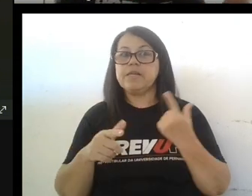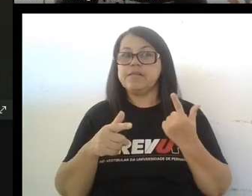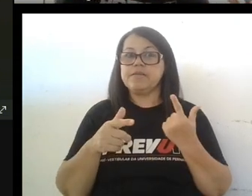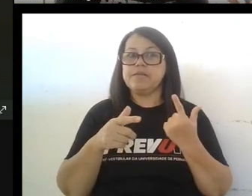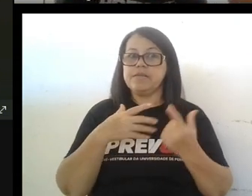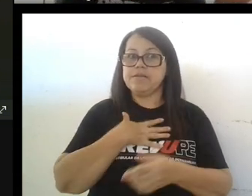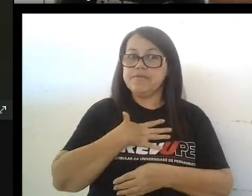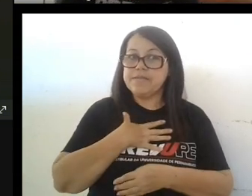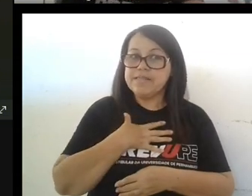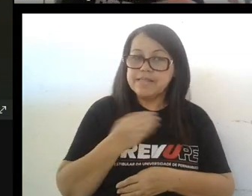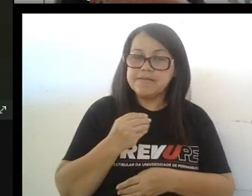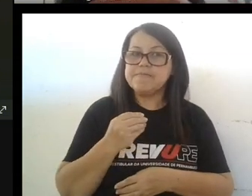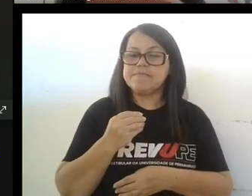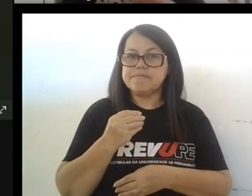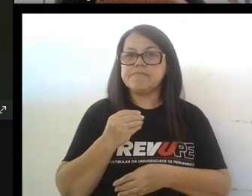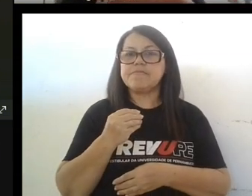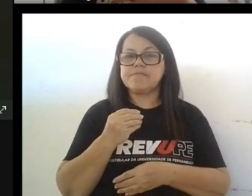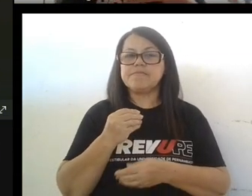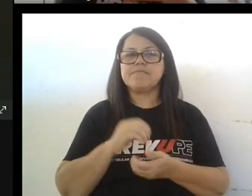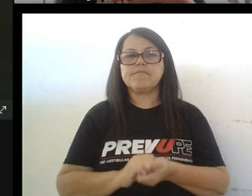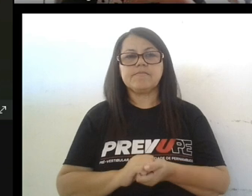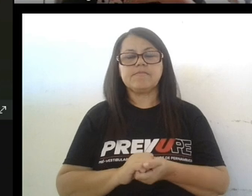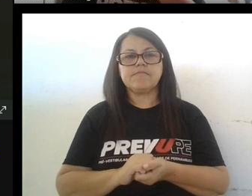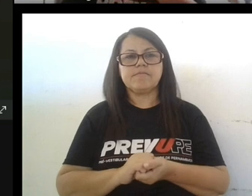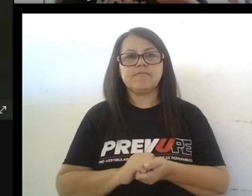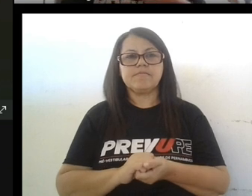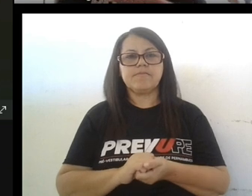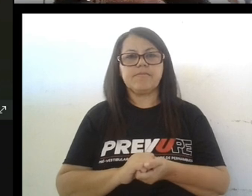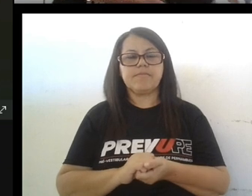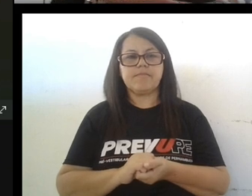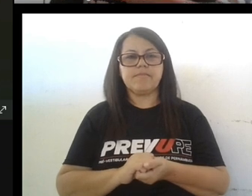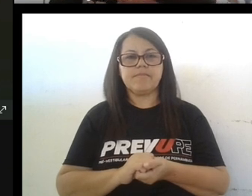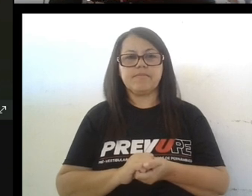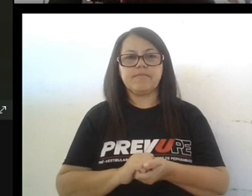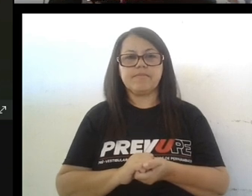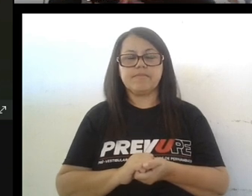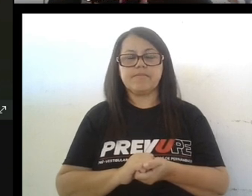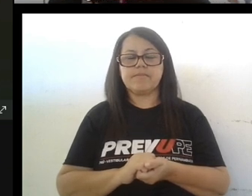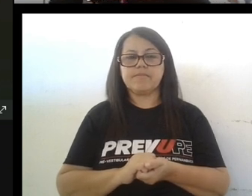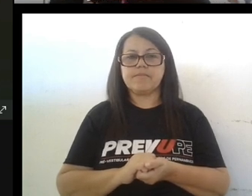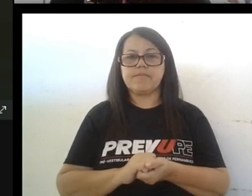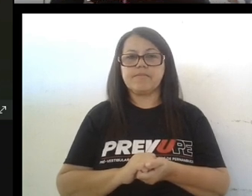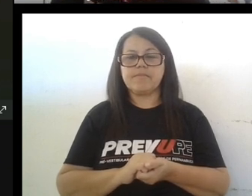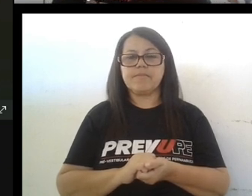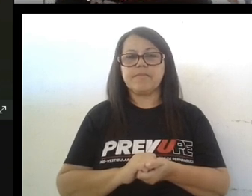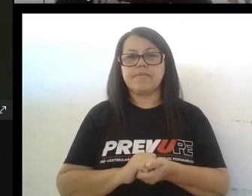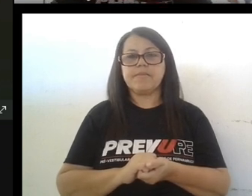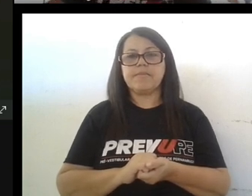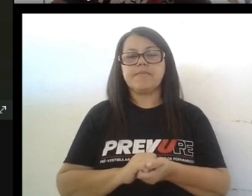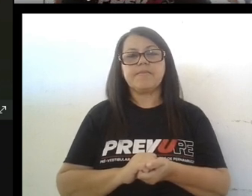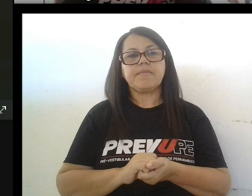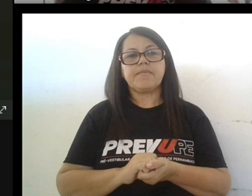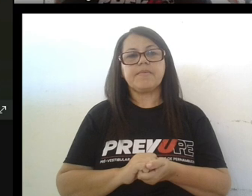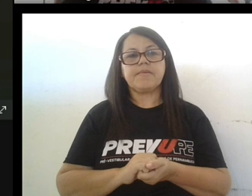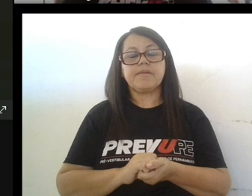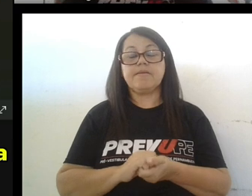el perrito la perrita no pero cachorro son sus hijos pequeños no sus filió sus